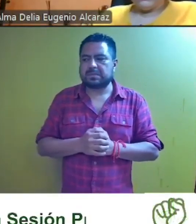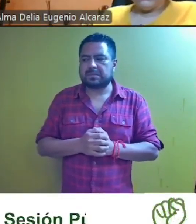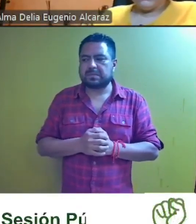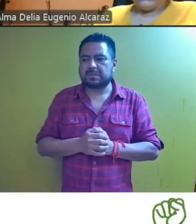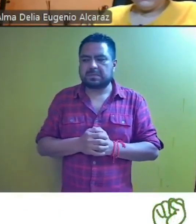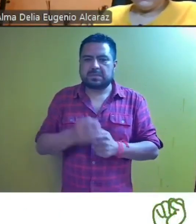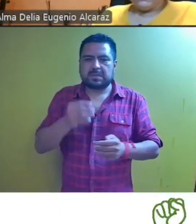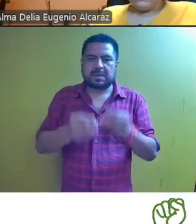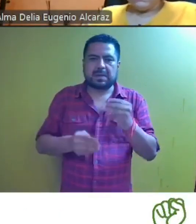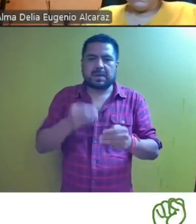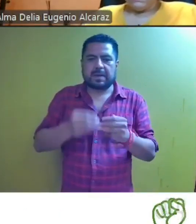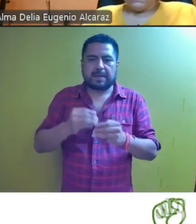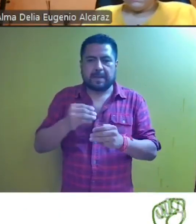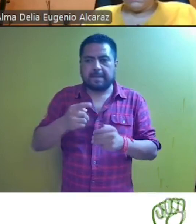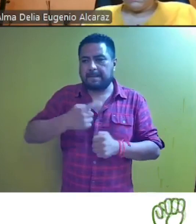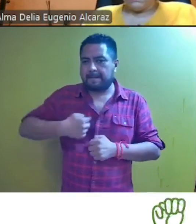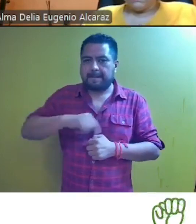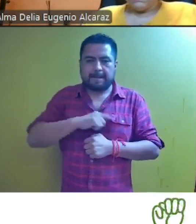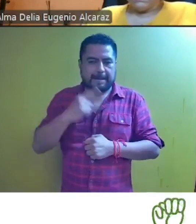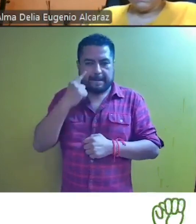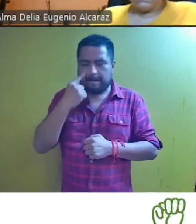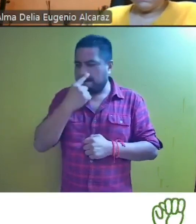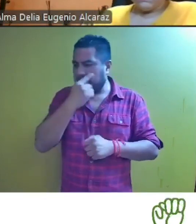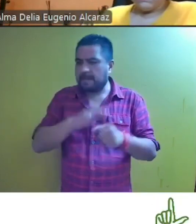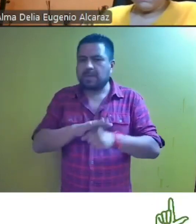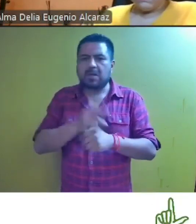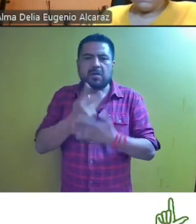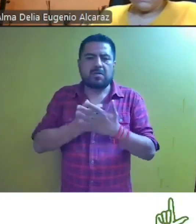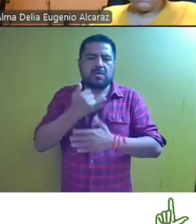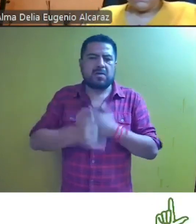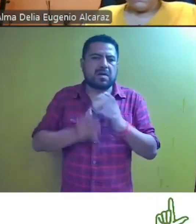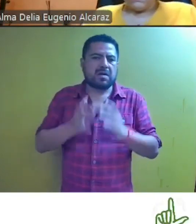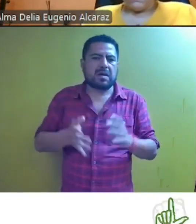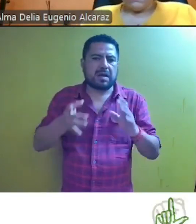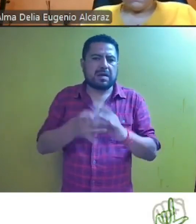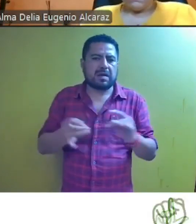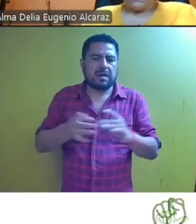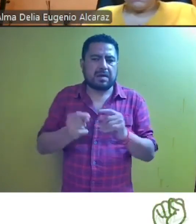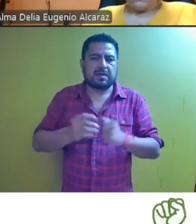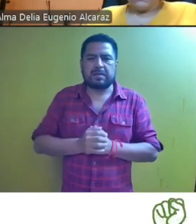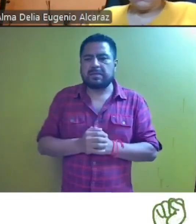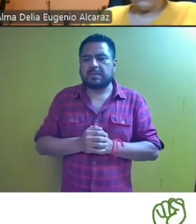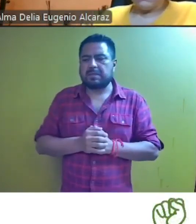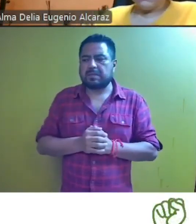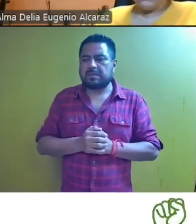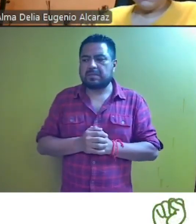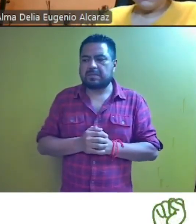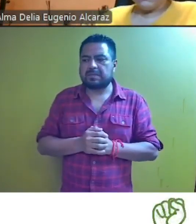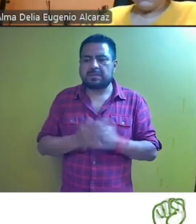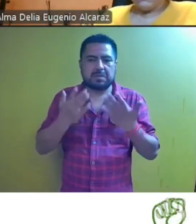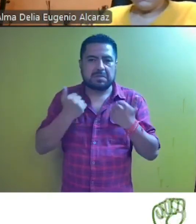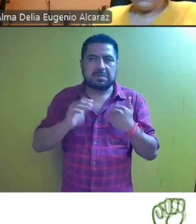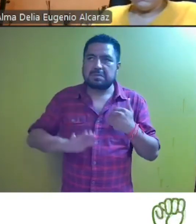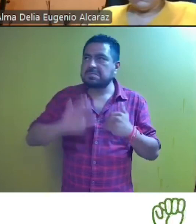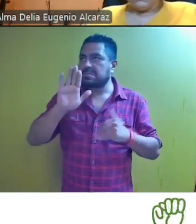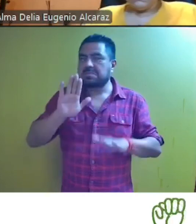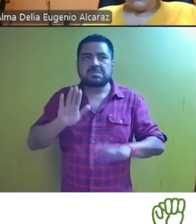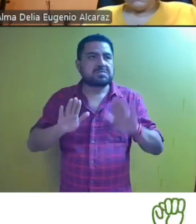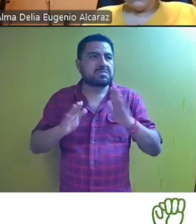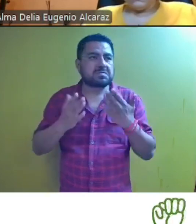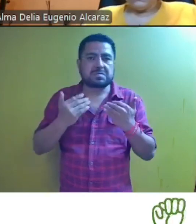magistrada magistrado está en nuestra consideración el proyecto del que se ha dado cuenta no habiendo